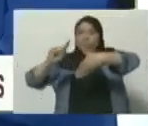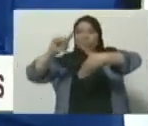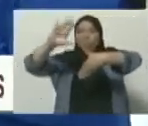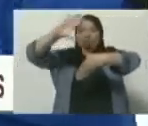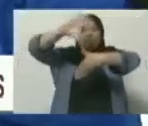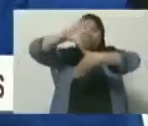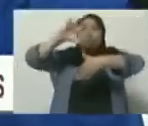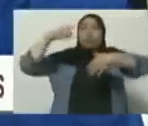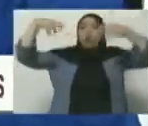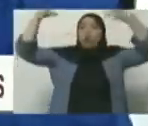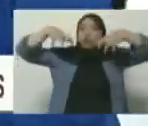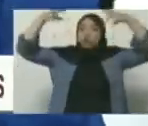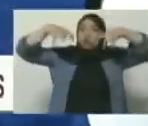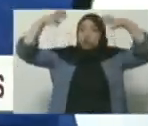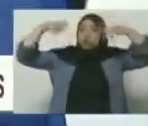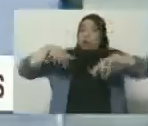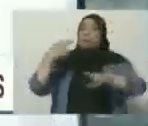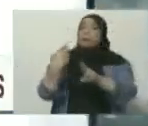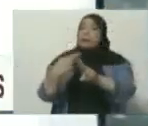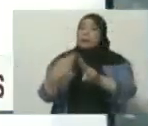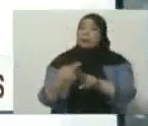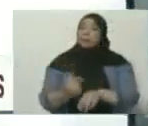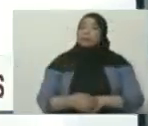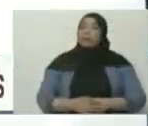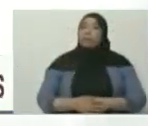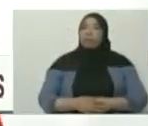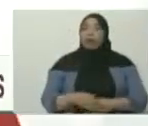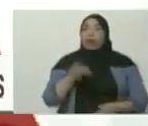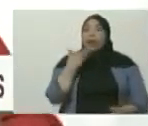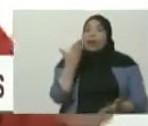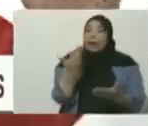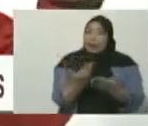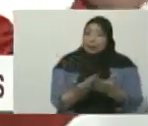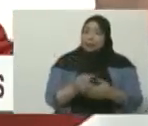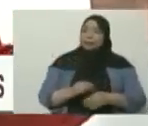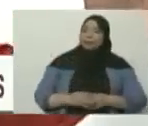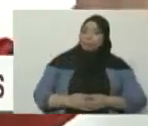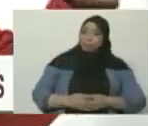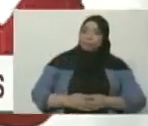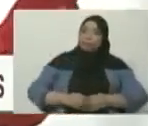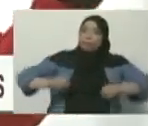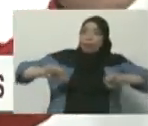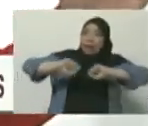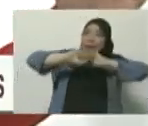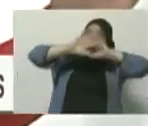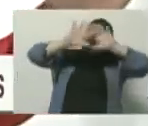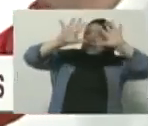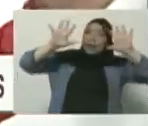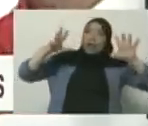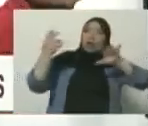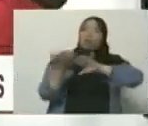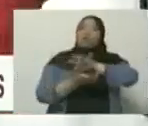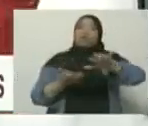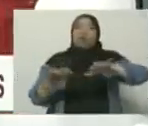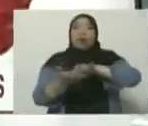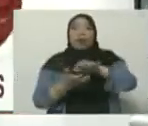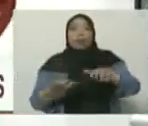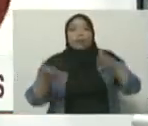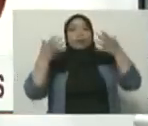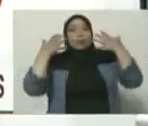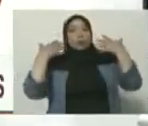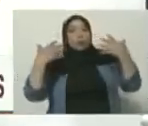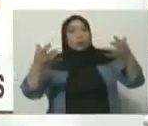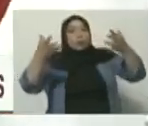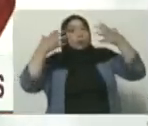compartir usted, coronel? Gracias, vicepresidenta. Sí, bueno, efectivamente, claras señales de la crisis climática, del cambio